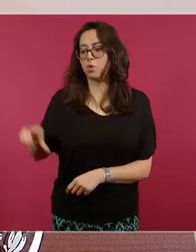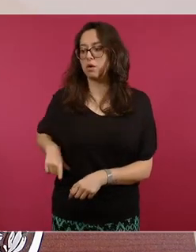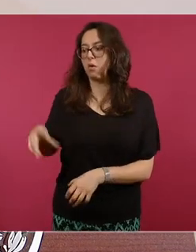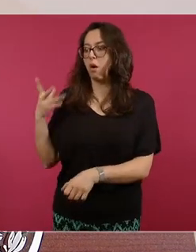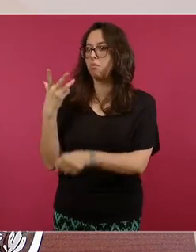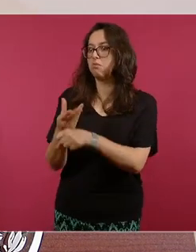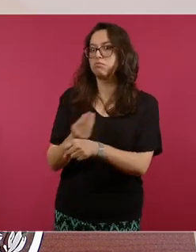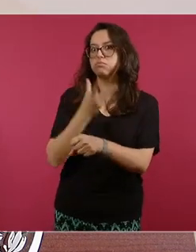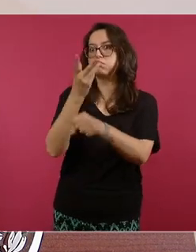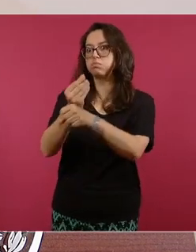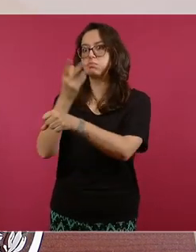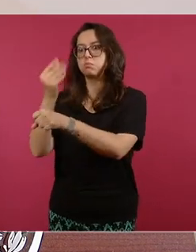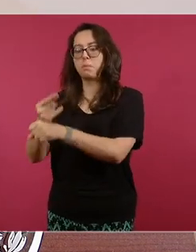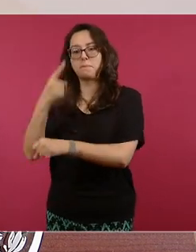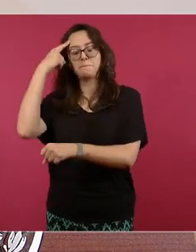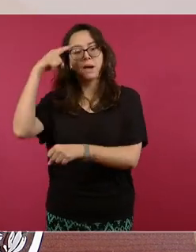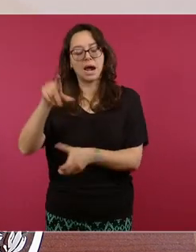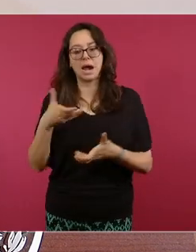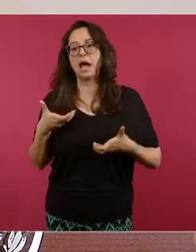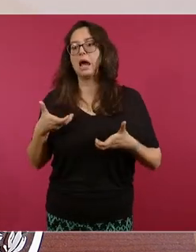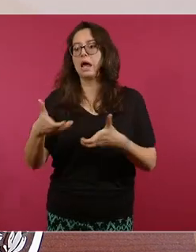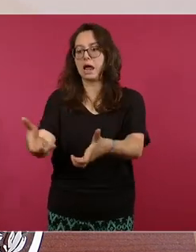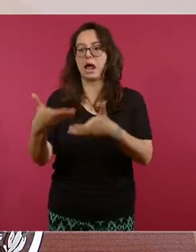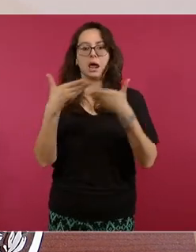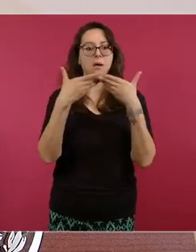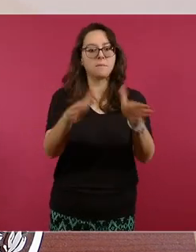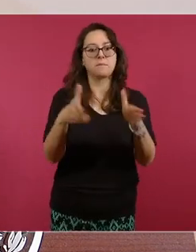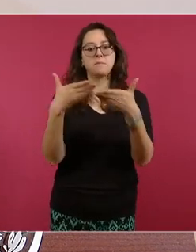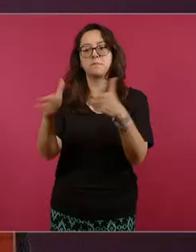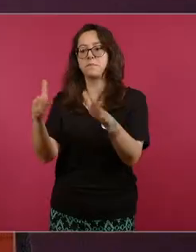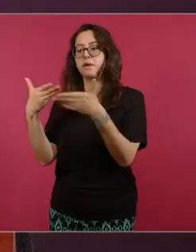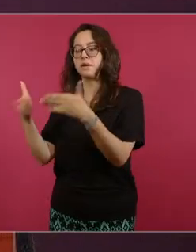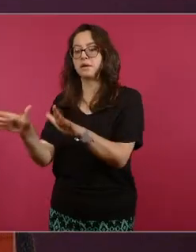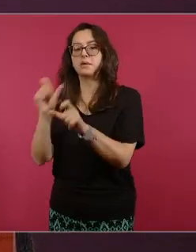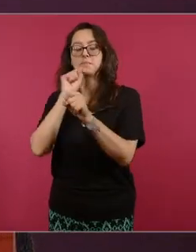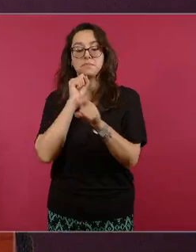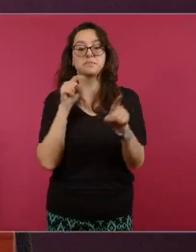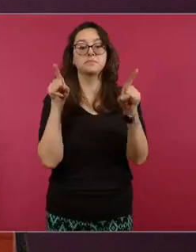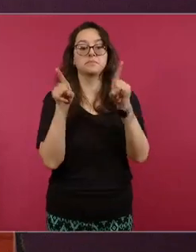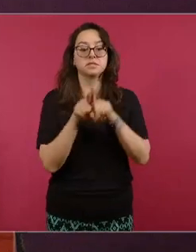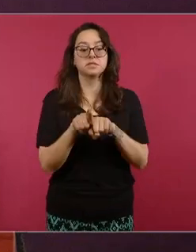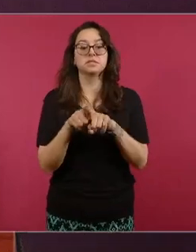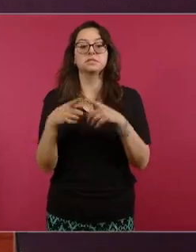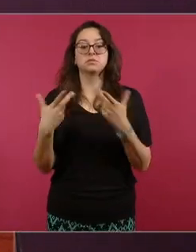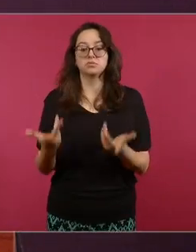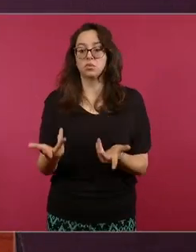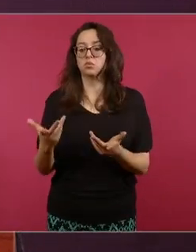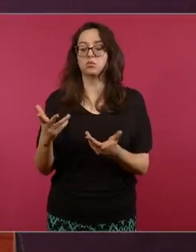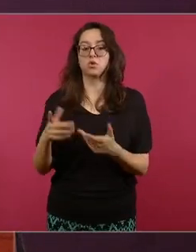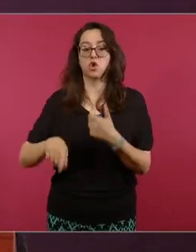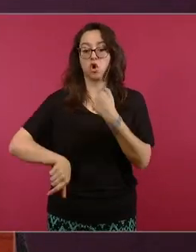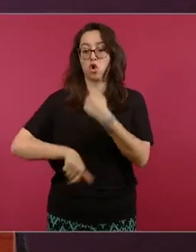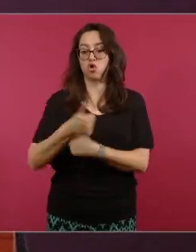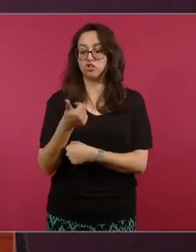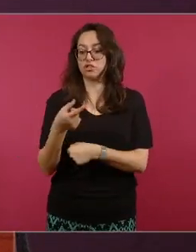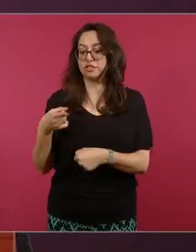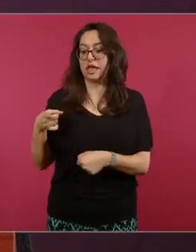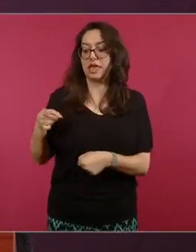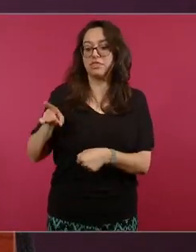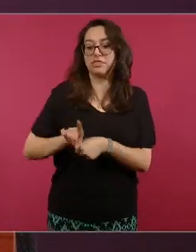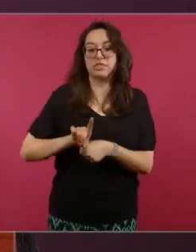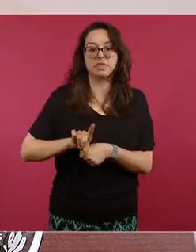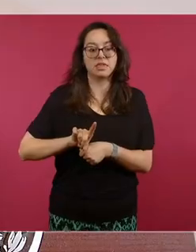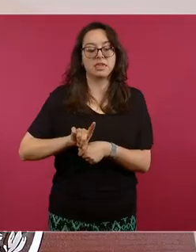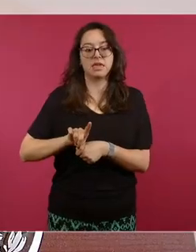infraestructura carretera, al trabajo que coordinó la SICT para que en 11 días se restableciera